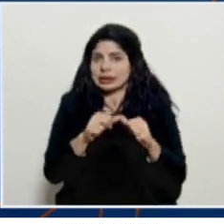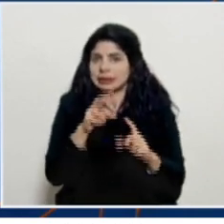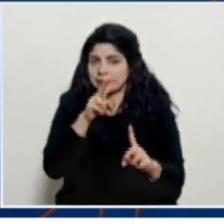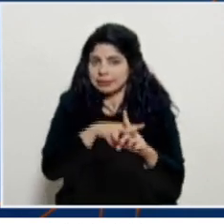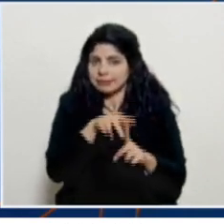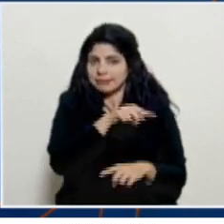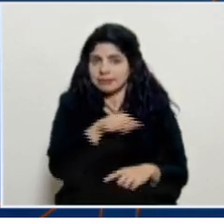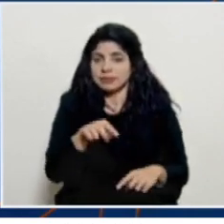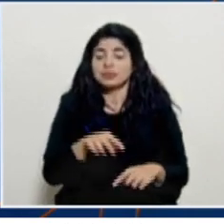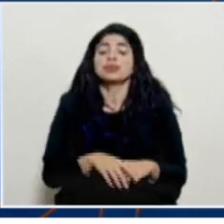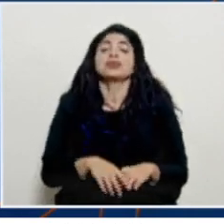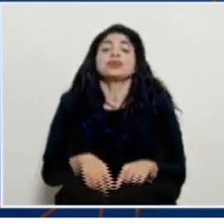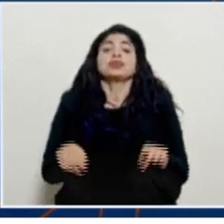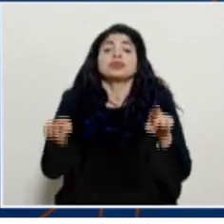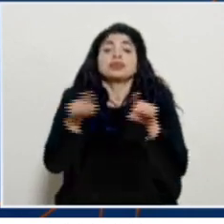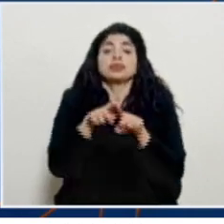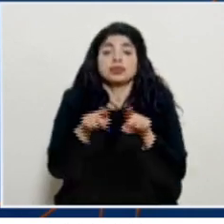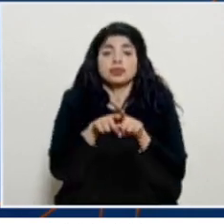además